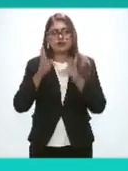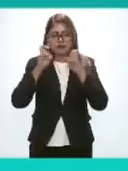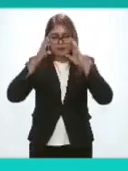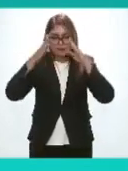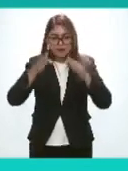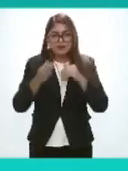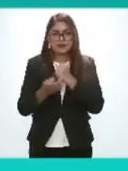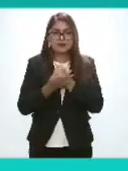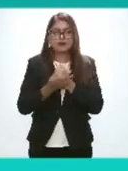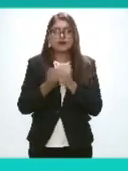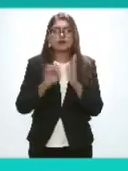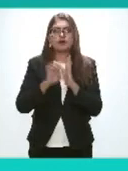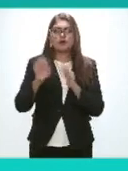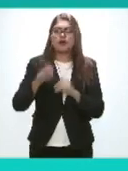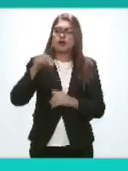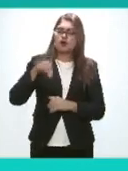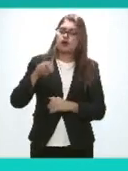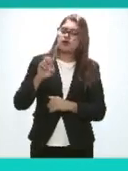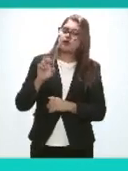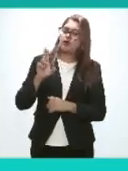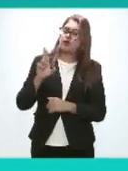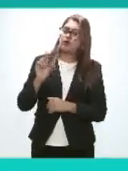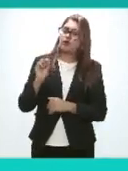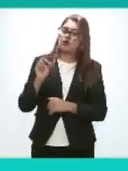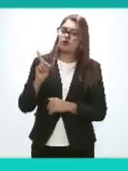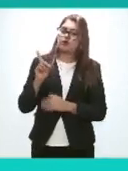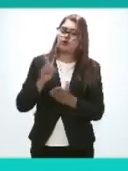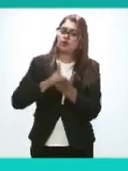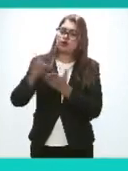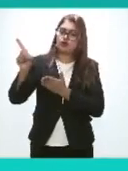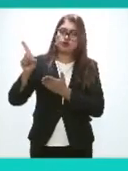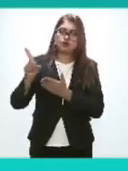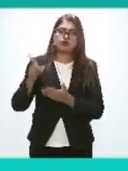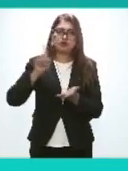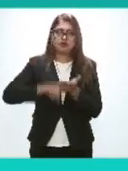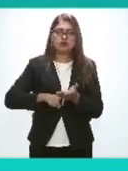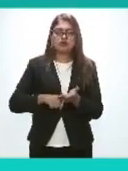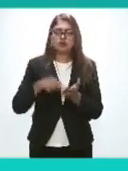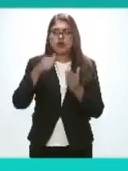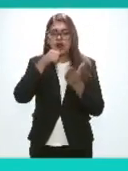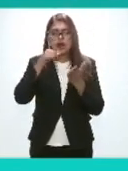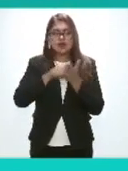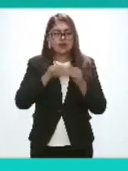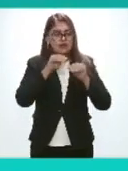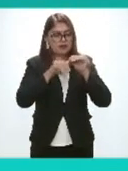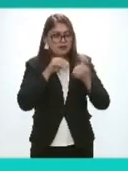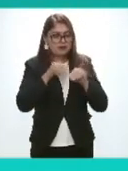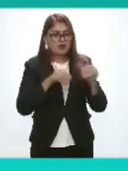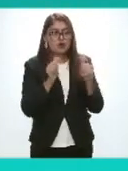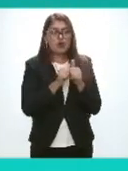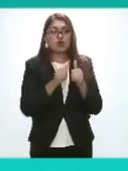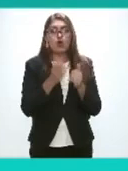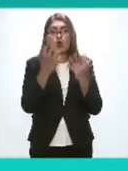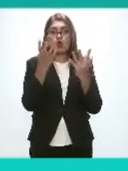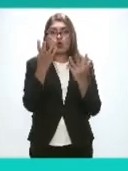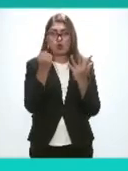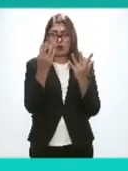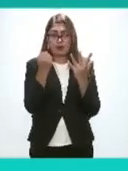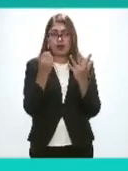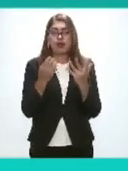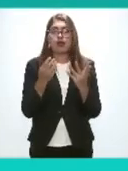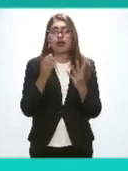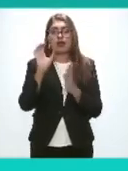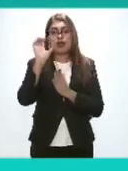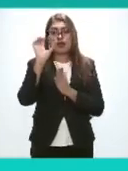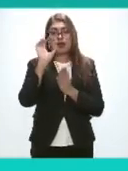encuentran los denominados neuroderechos ahora bien esta carta se encuentra estructurada a partir de nueve capítulos que son los que se observan en la parte